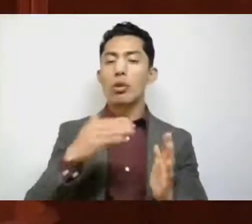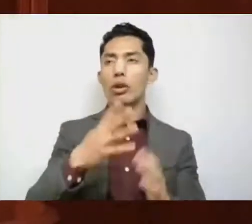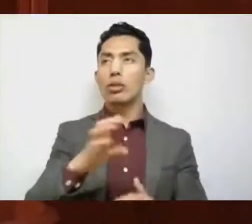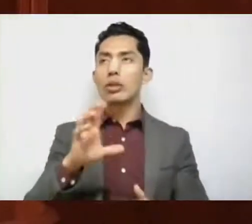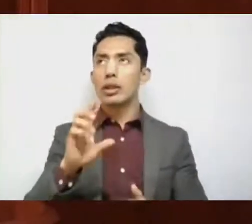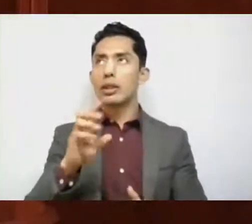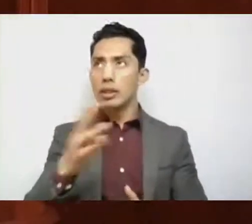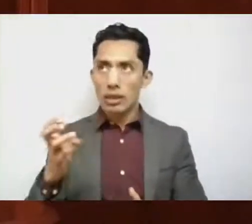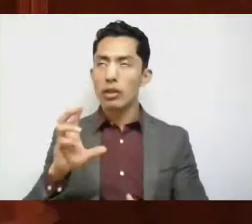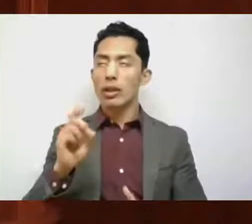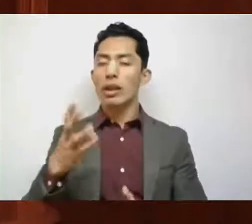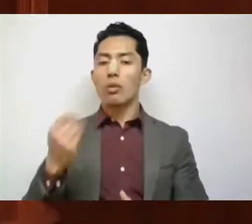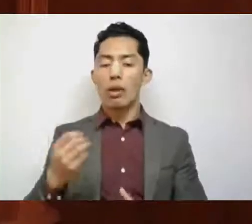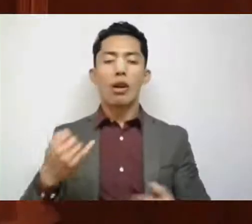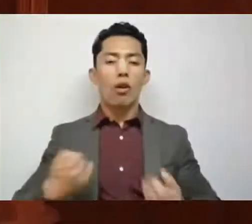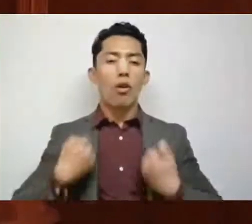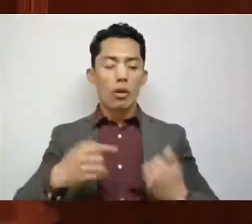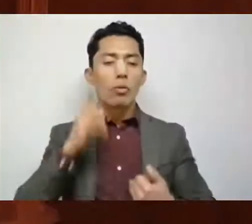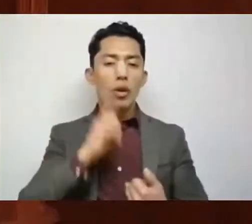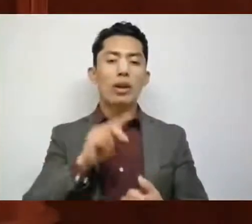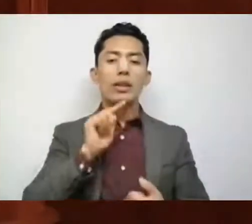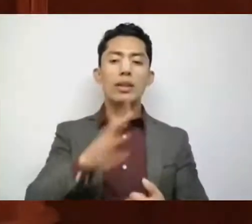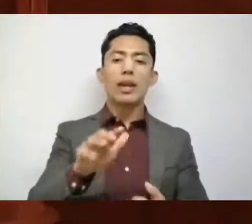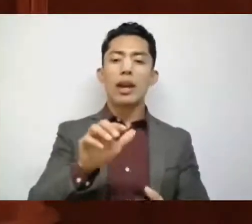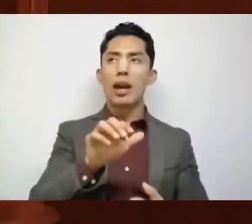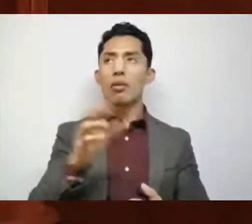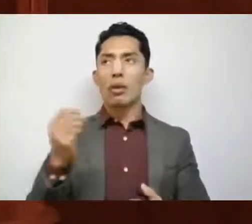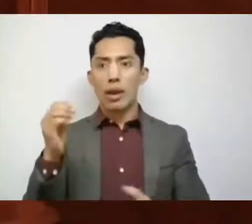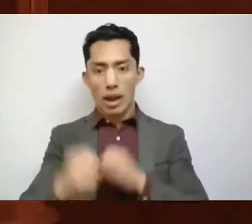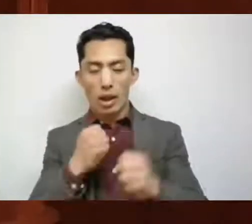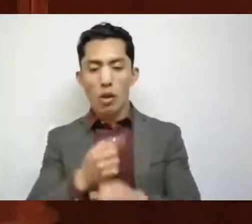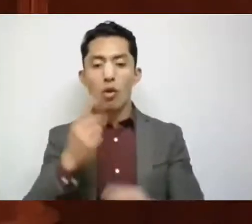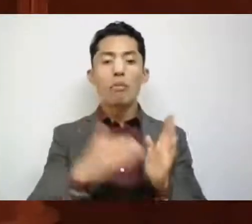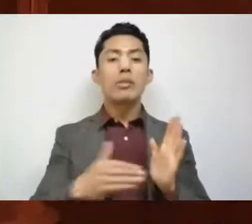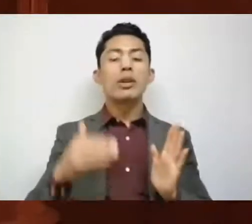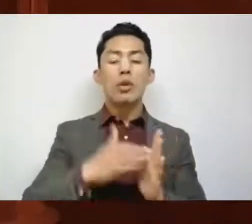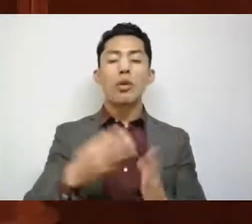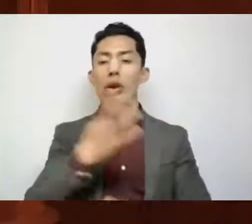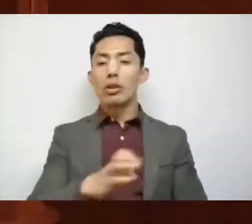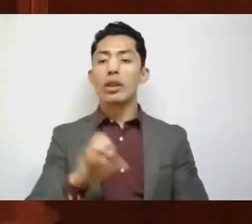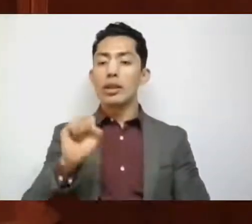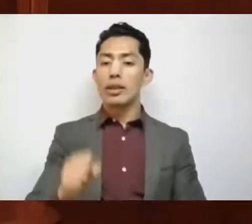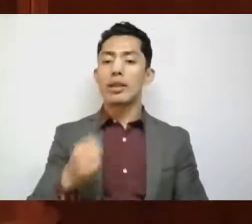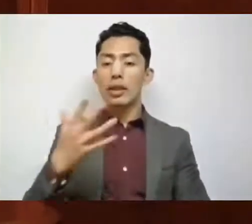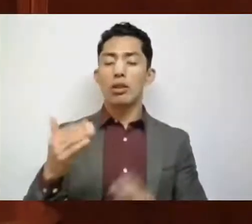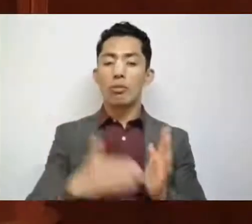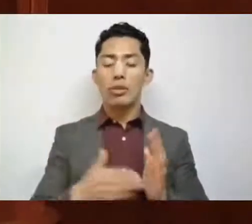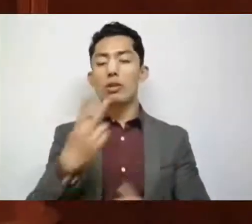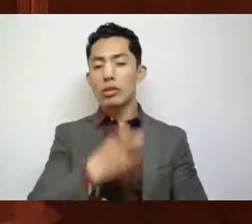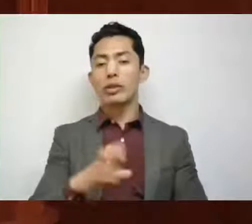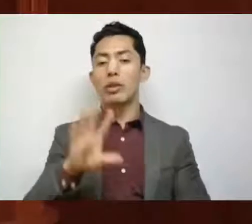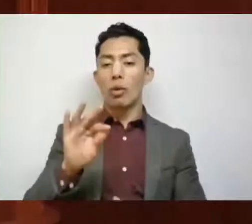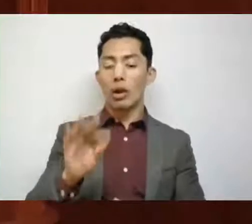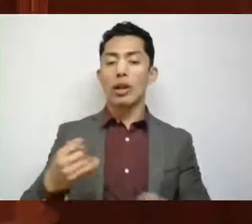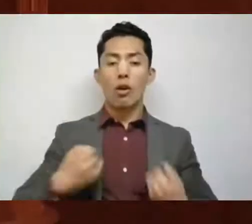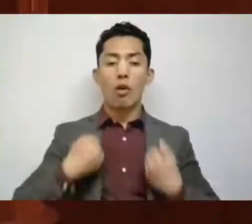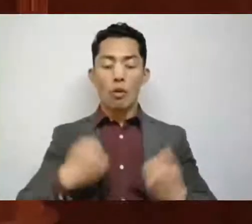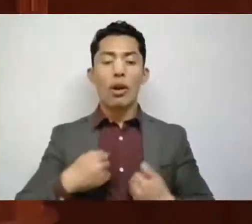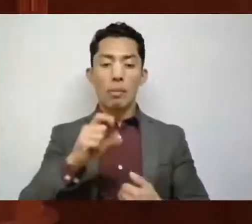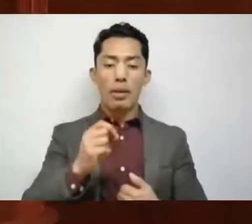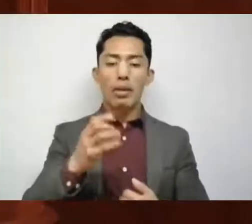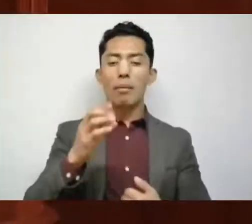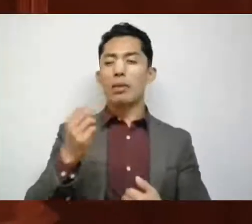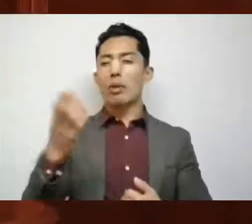339 adolescentes de 10 a 19 años, un millón 465 mil 240 jóvenes de 20 a 29